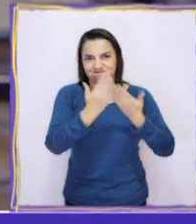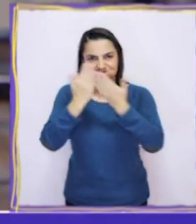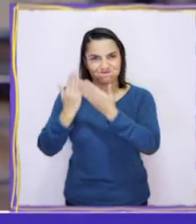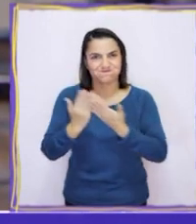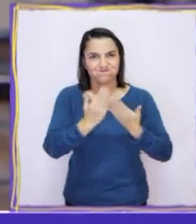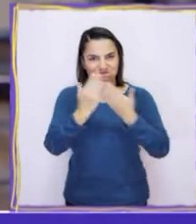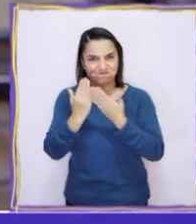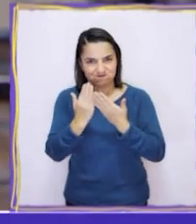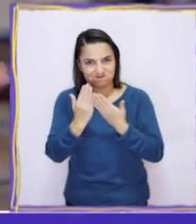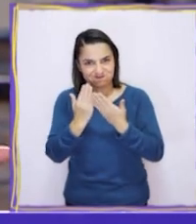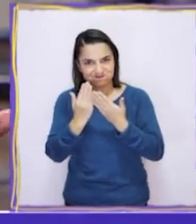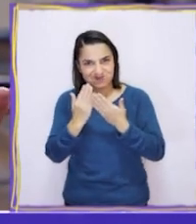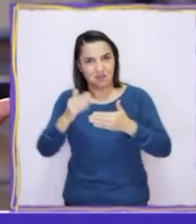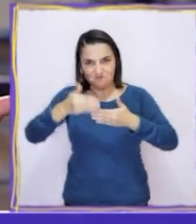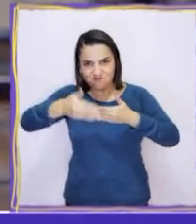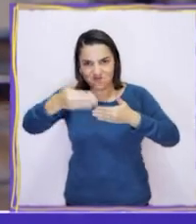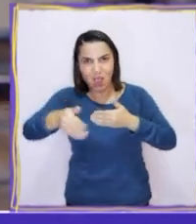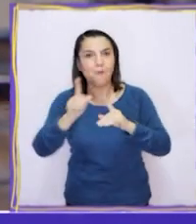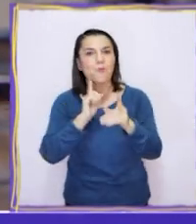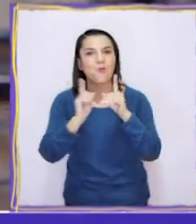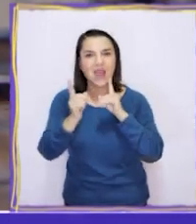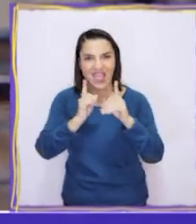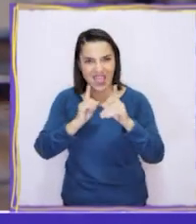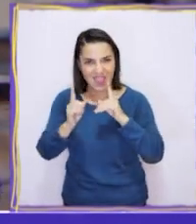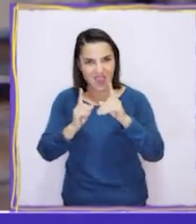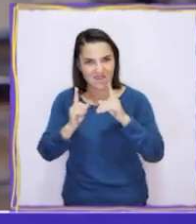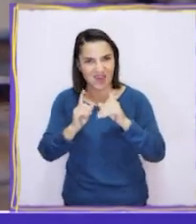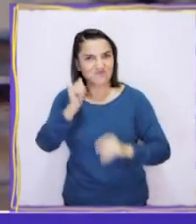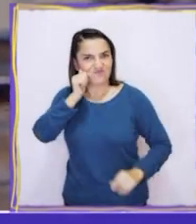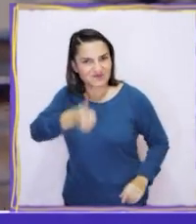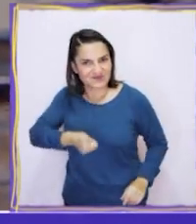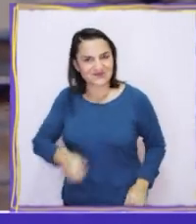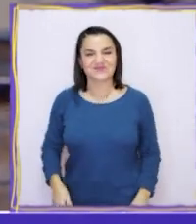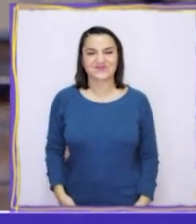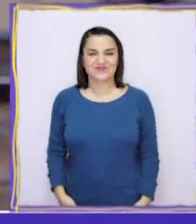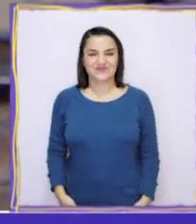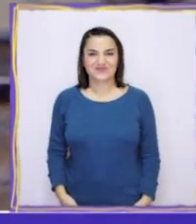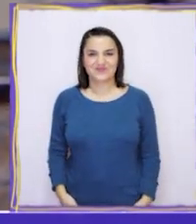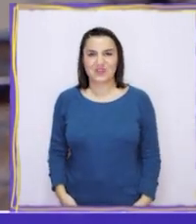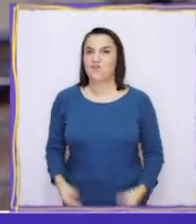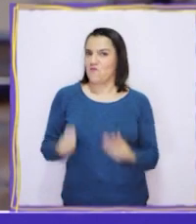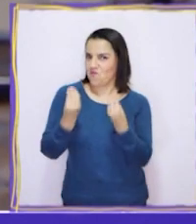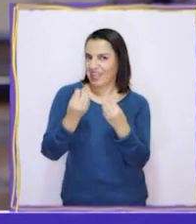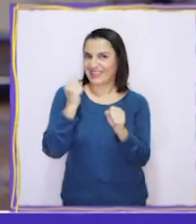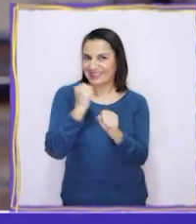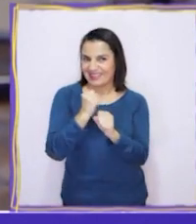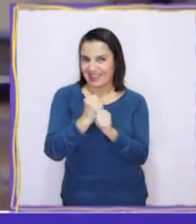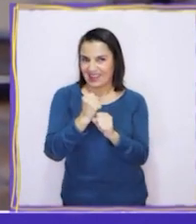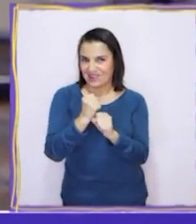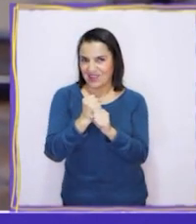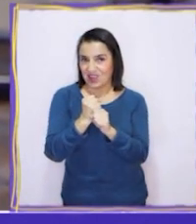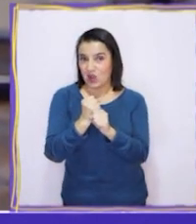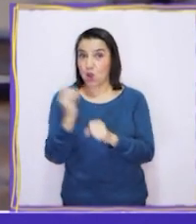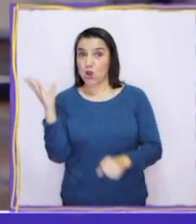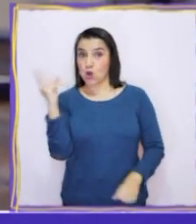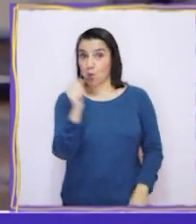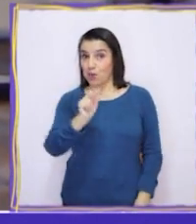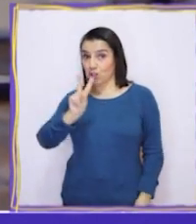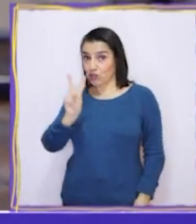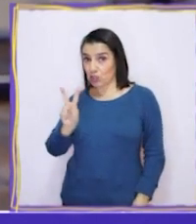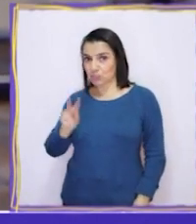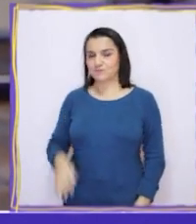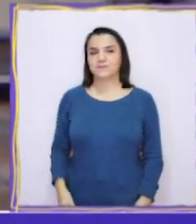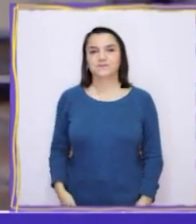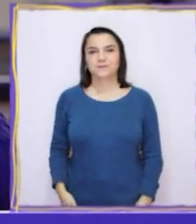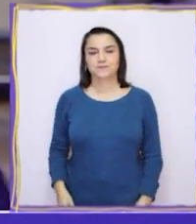deber de estudiar. Y se están preparando para la prueba que viene al día siguiente. ¡Buen trabajo! Caso número